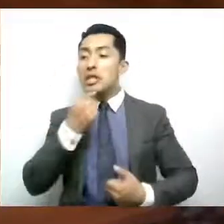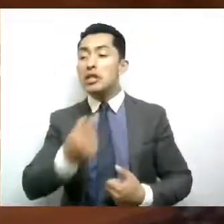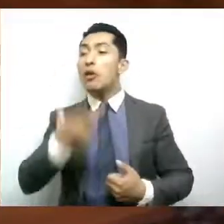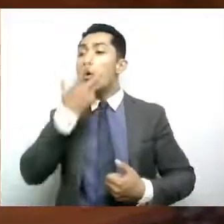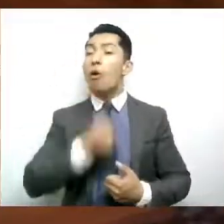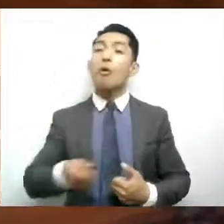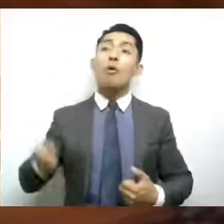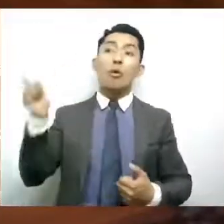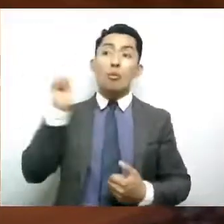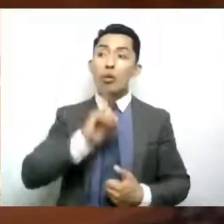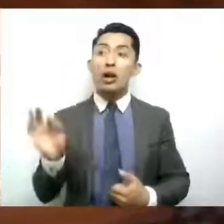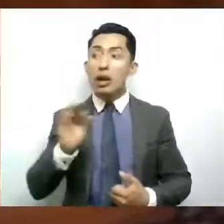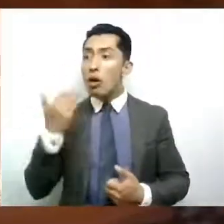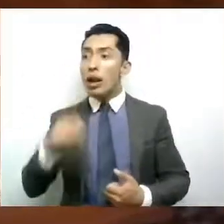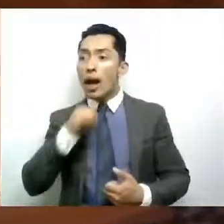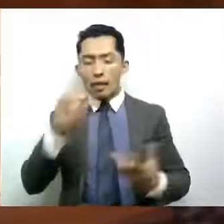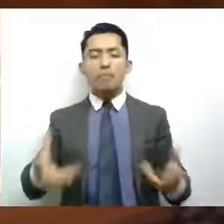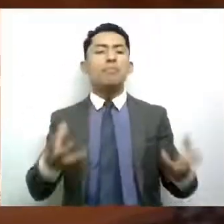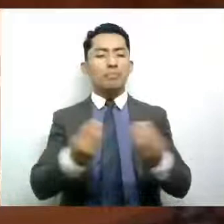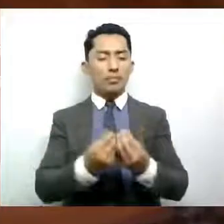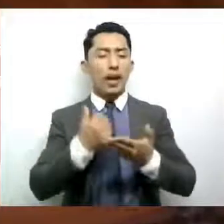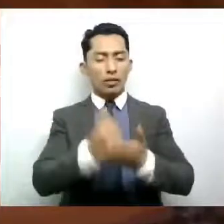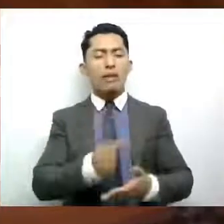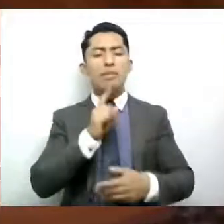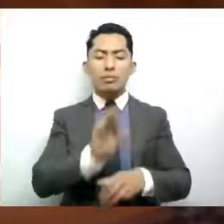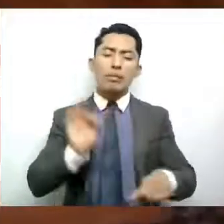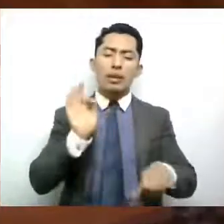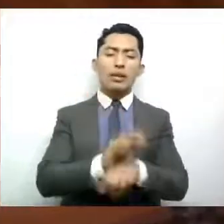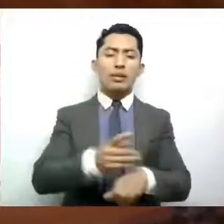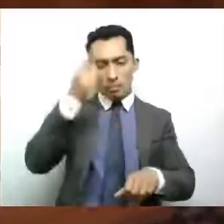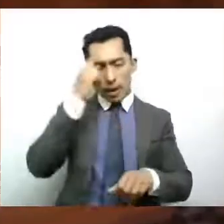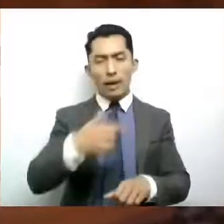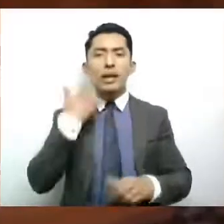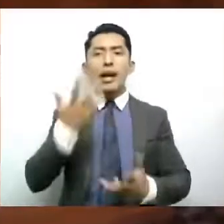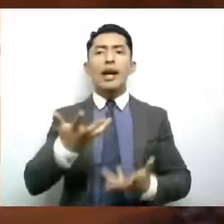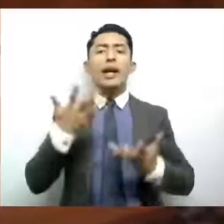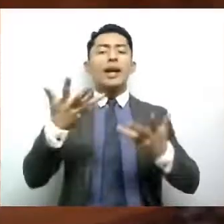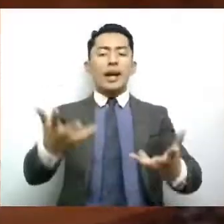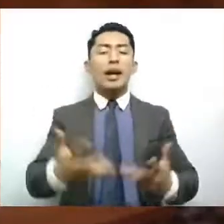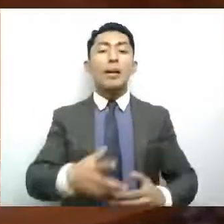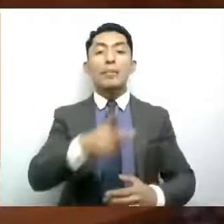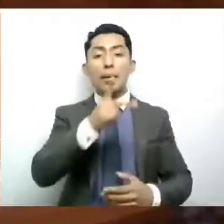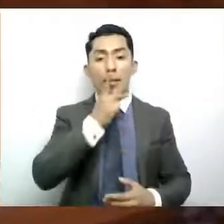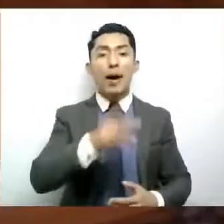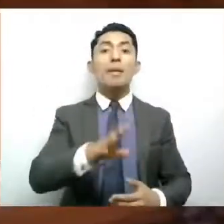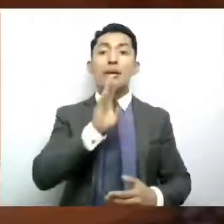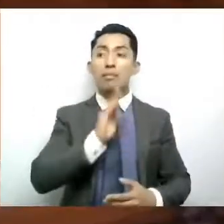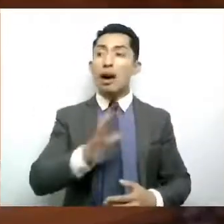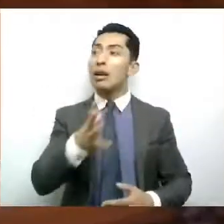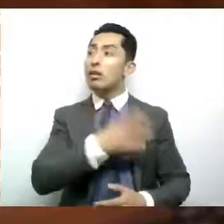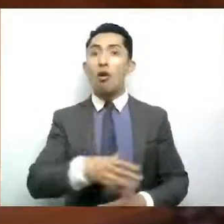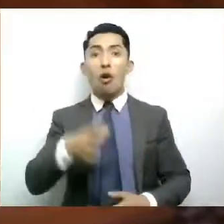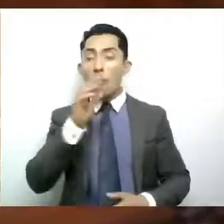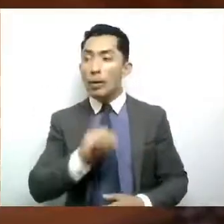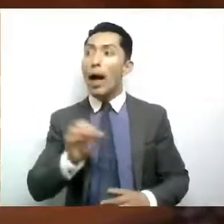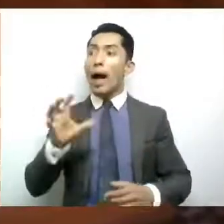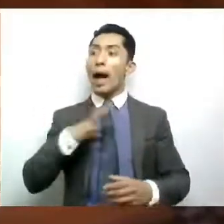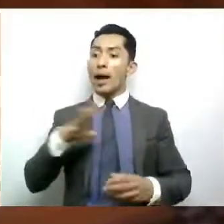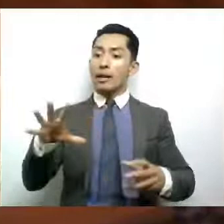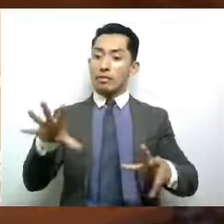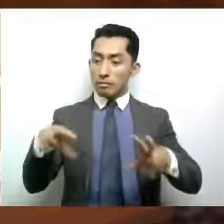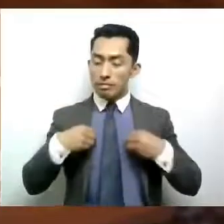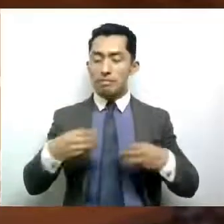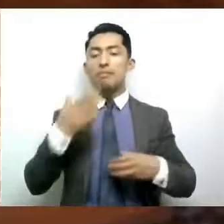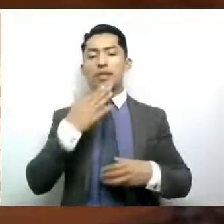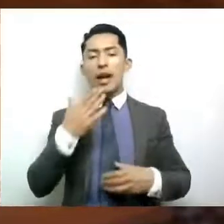y que al mismo tiempo también beneficia a cumplir el anhelo de la paternidad y la maternidad. Esta figura